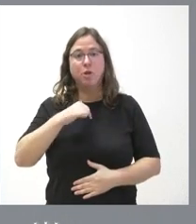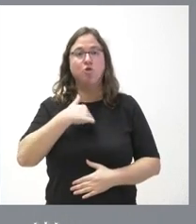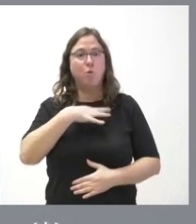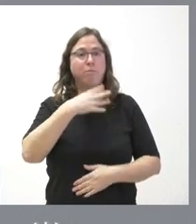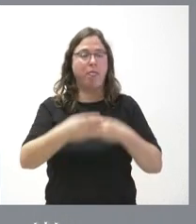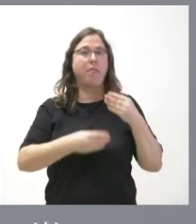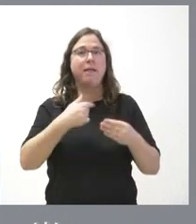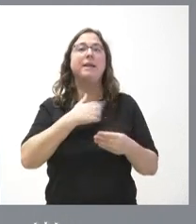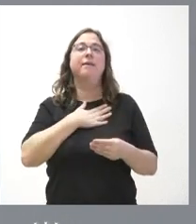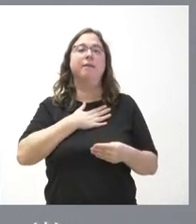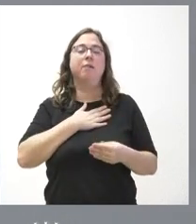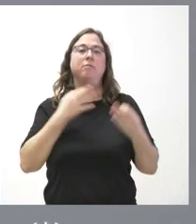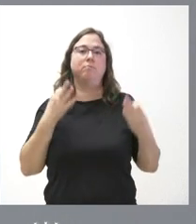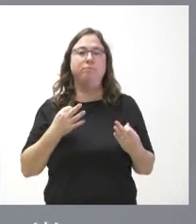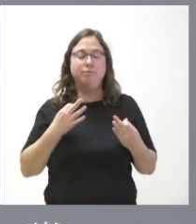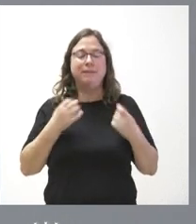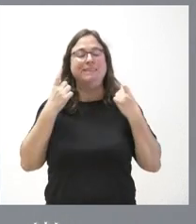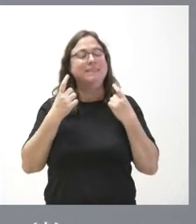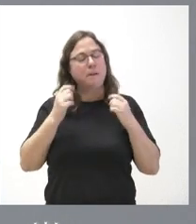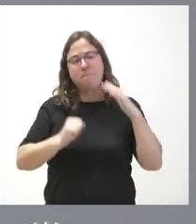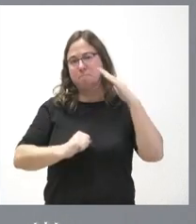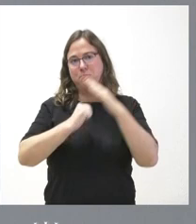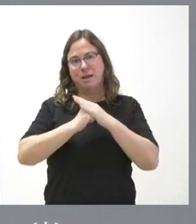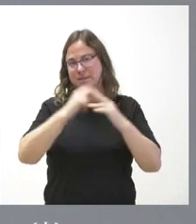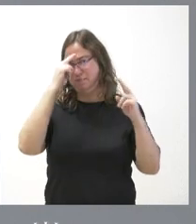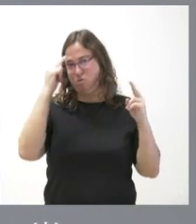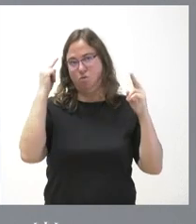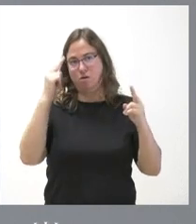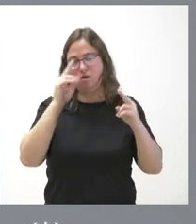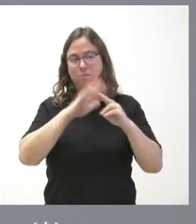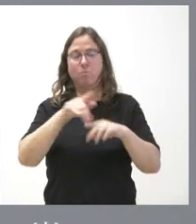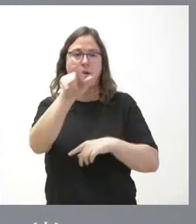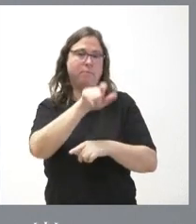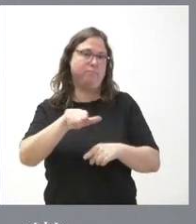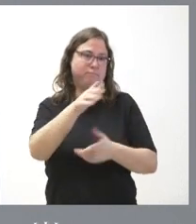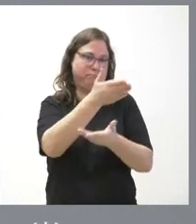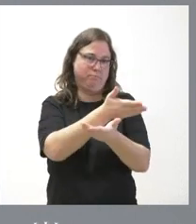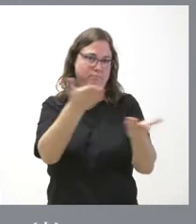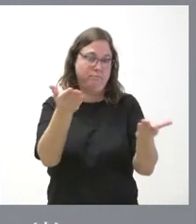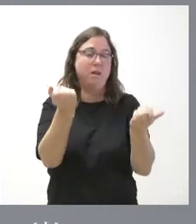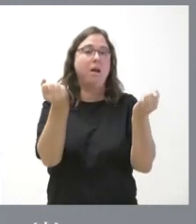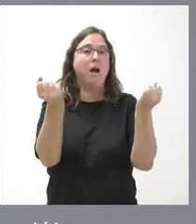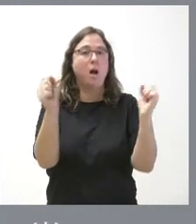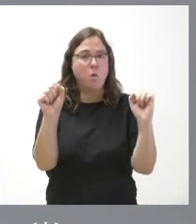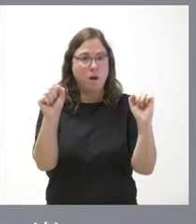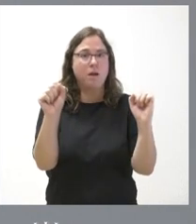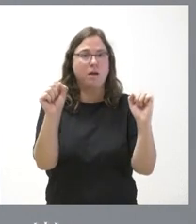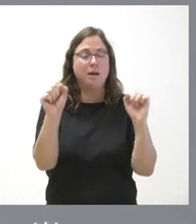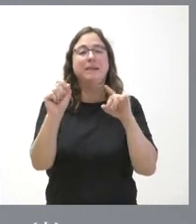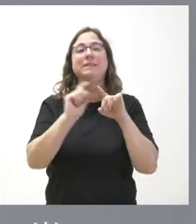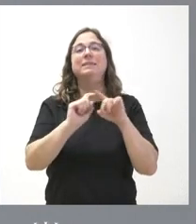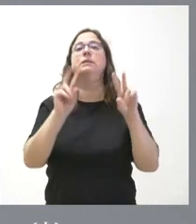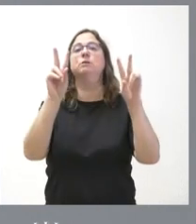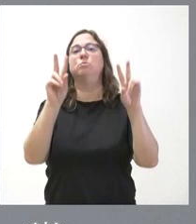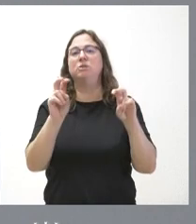lo quiero hacer siempre desde el máximo respeto al adversario aunque lógicamente este tipo de cuestiones